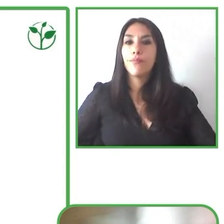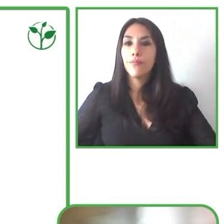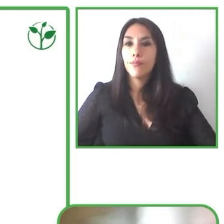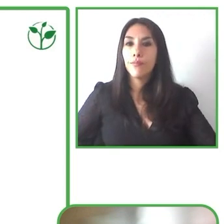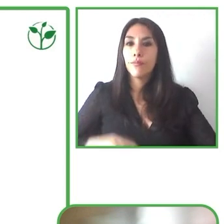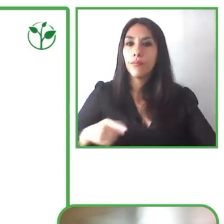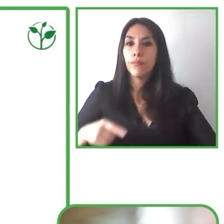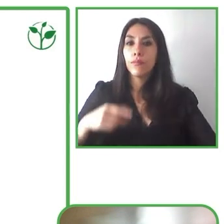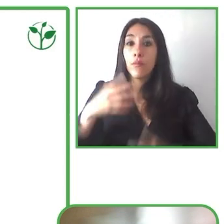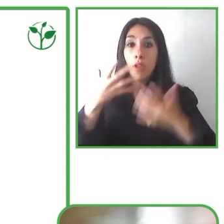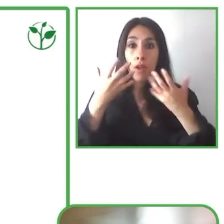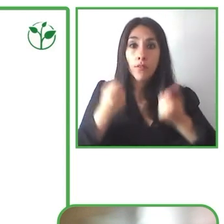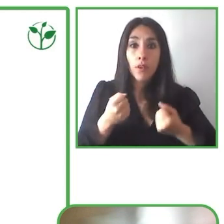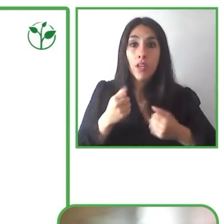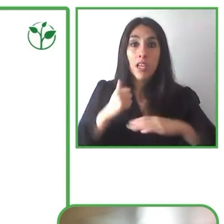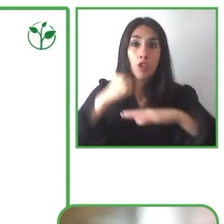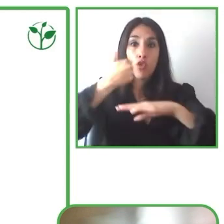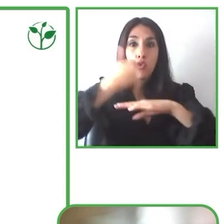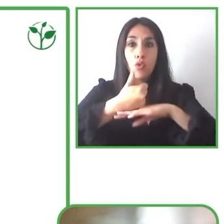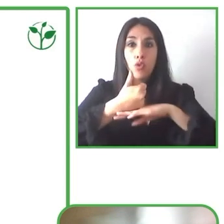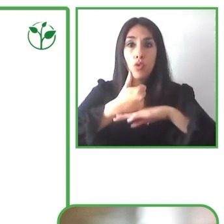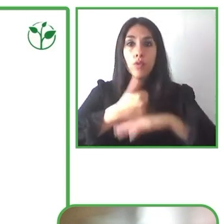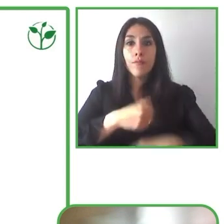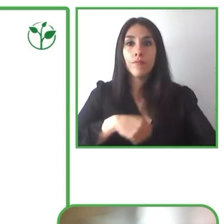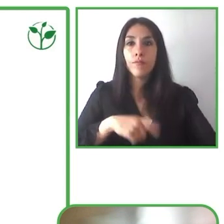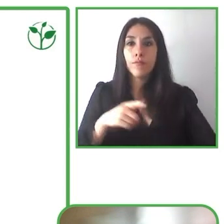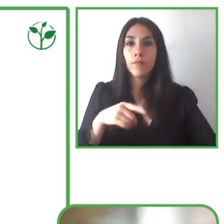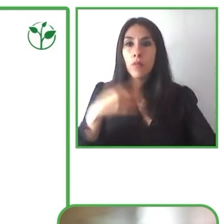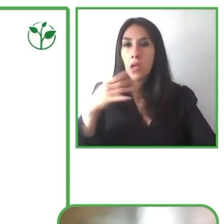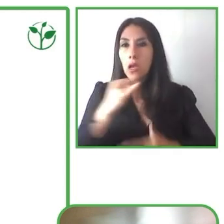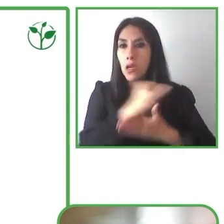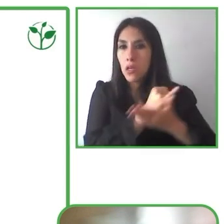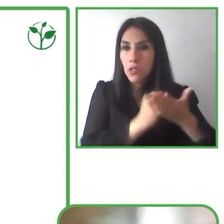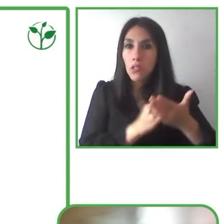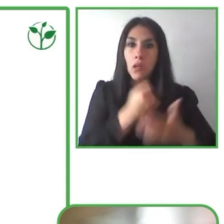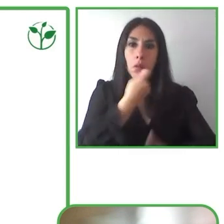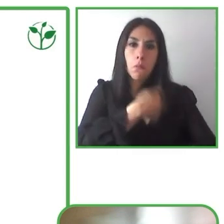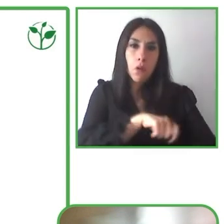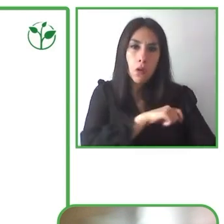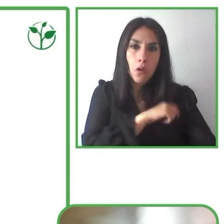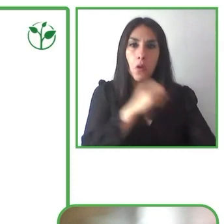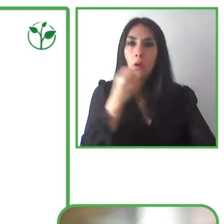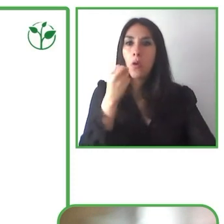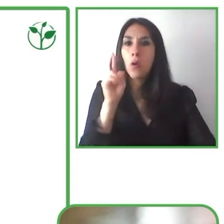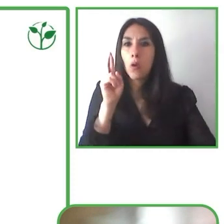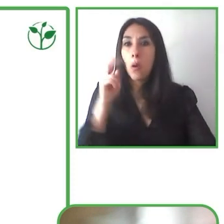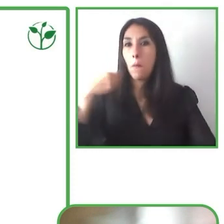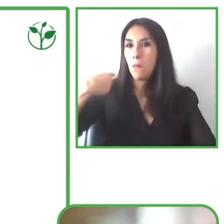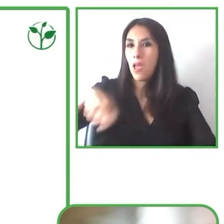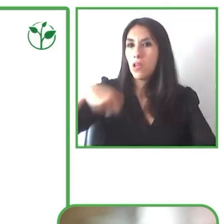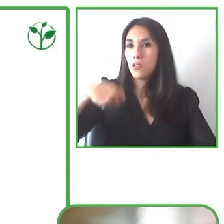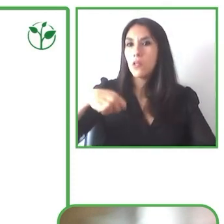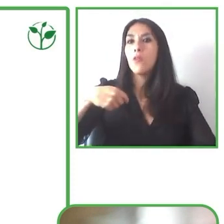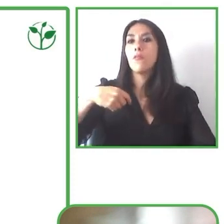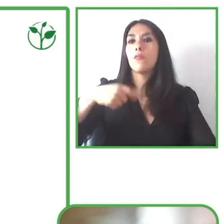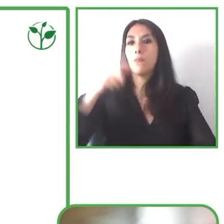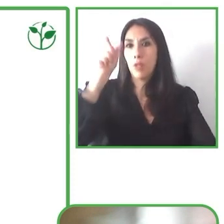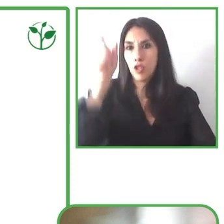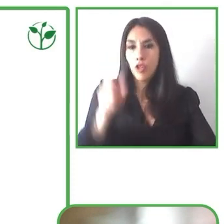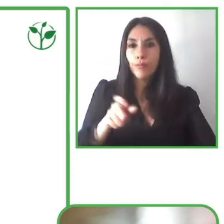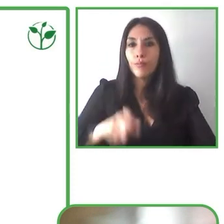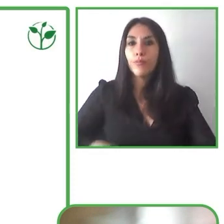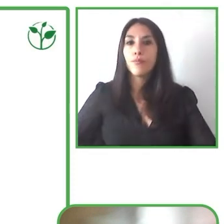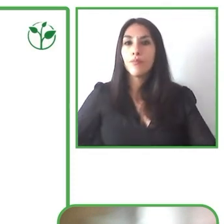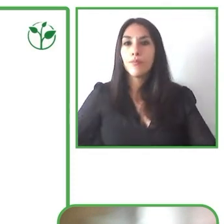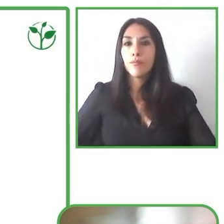museos de arte contemporáneo españoles o incluso si la presidencia la ostenta un miembro de la Casa Real nos va a dar credibilidad